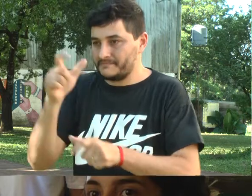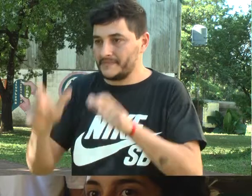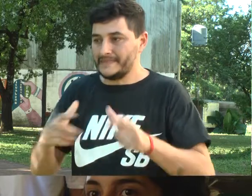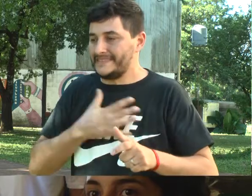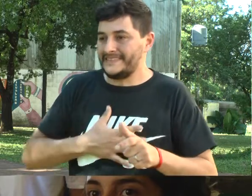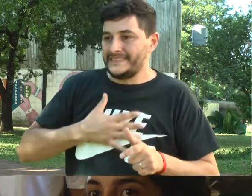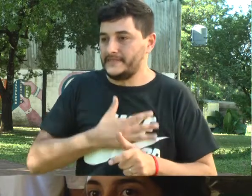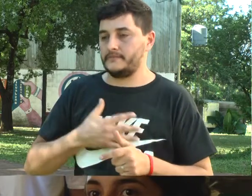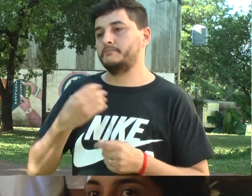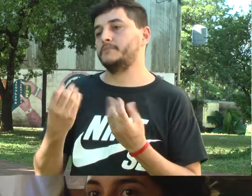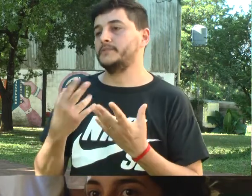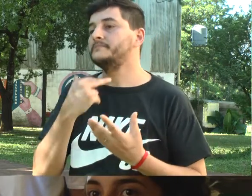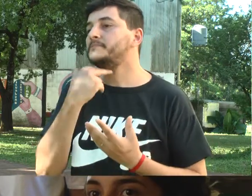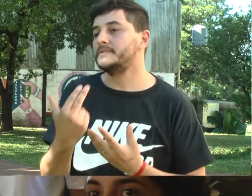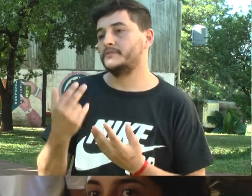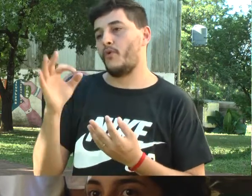esto no había nada.